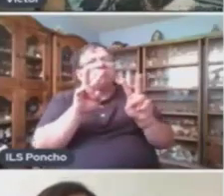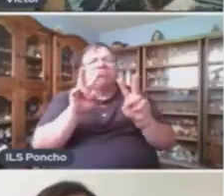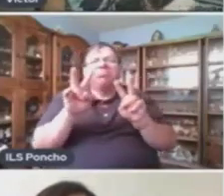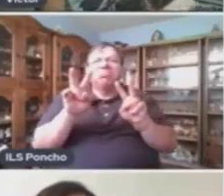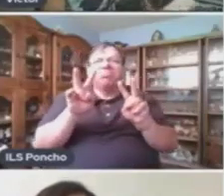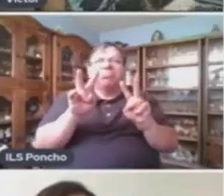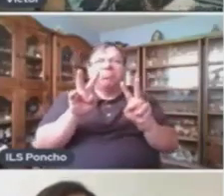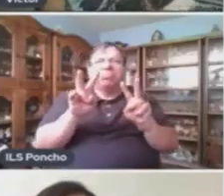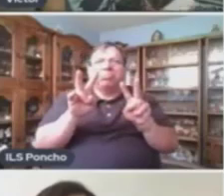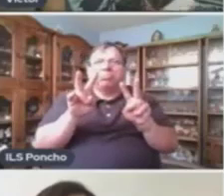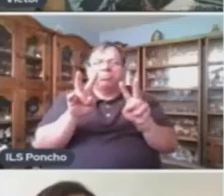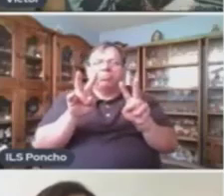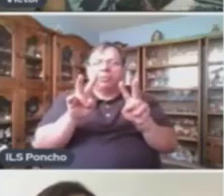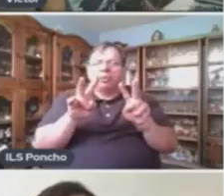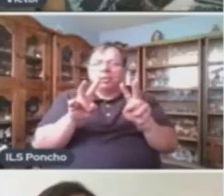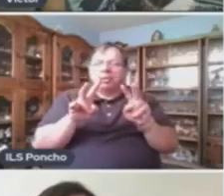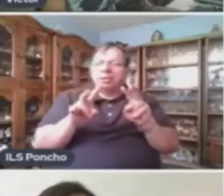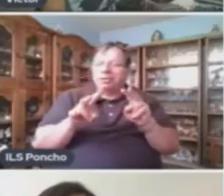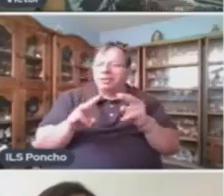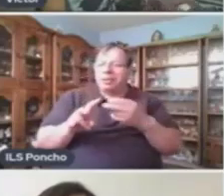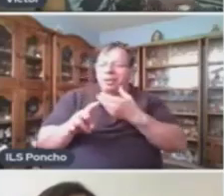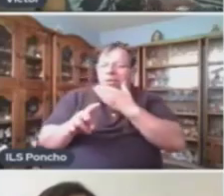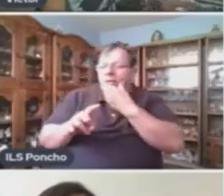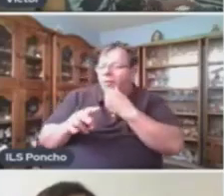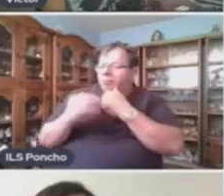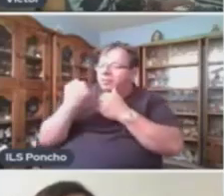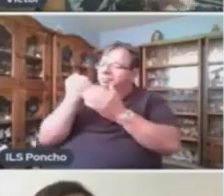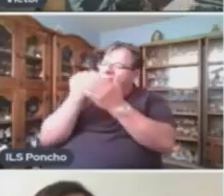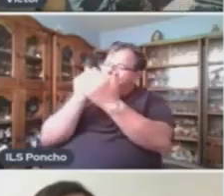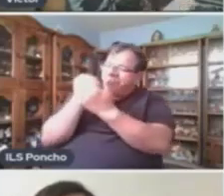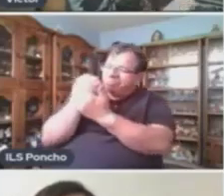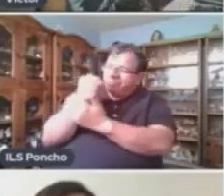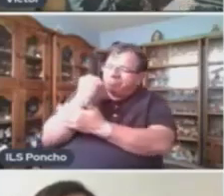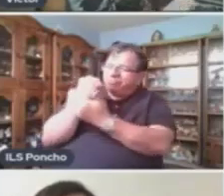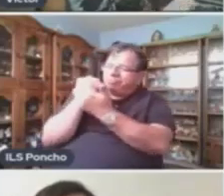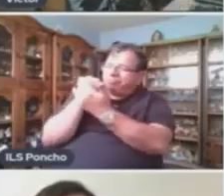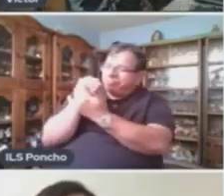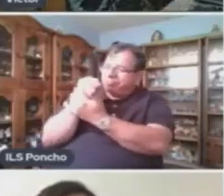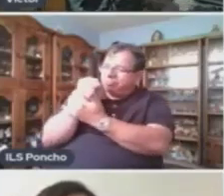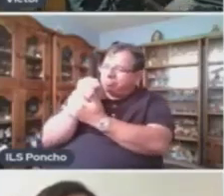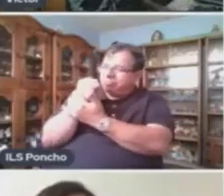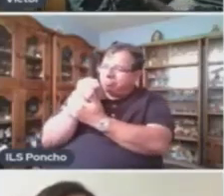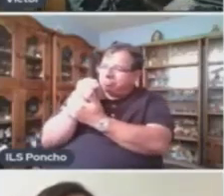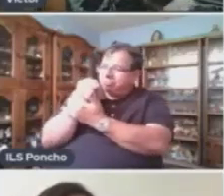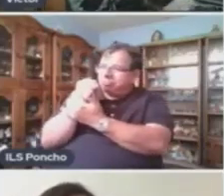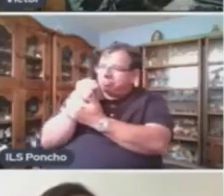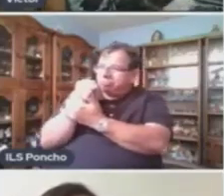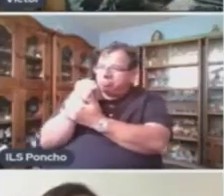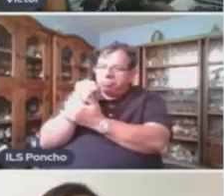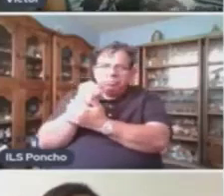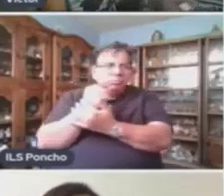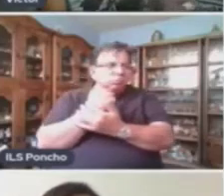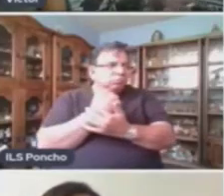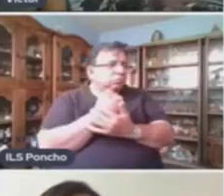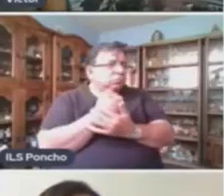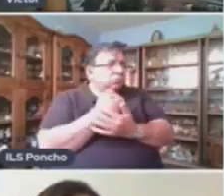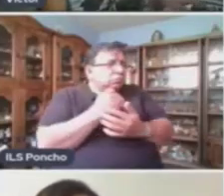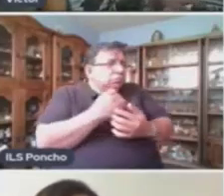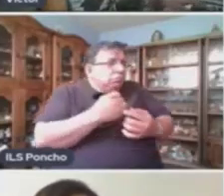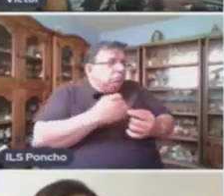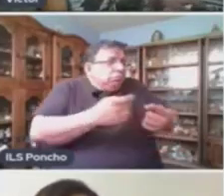Jordán Jordán acarició La cabeza De Alicia En el jardín Y ella Rompió En llanto